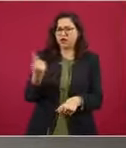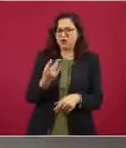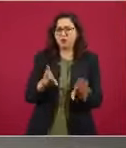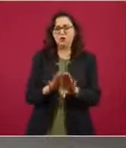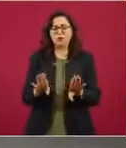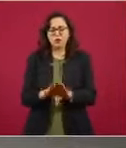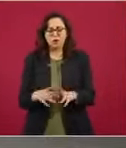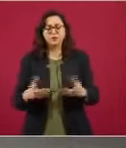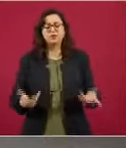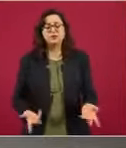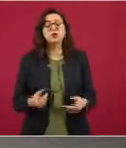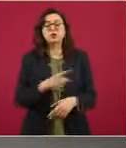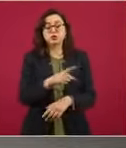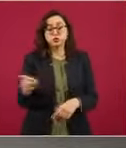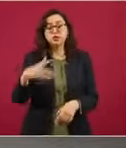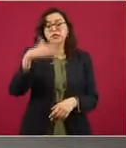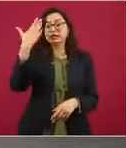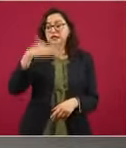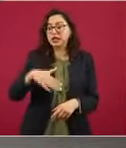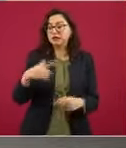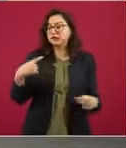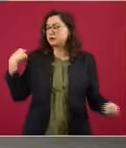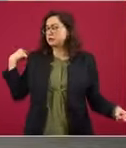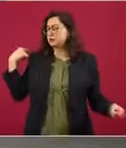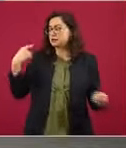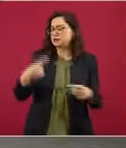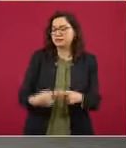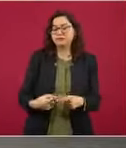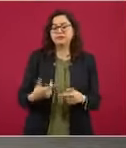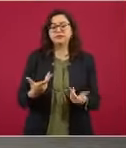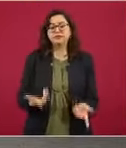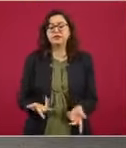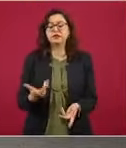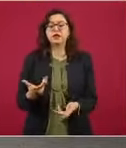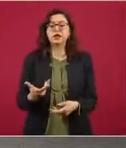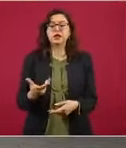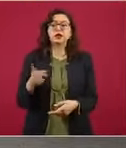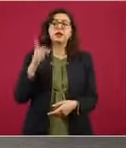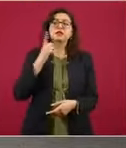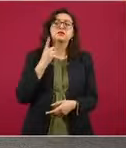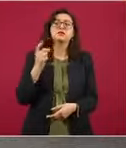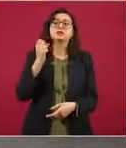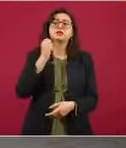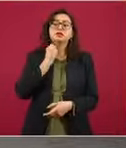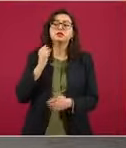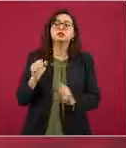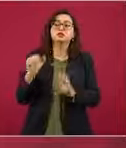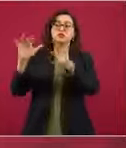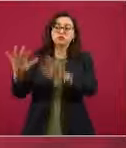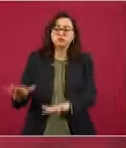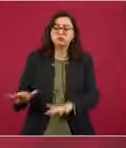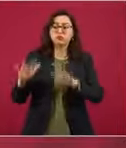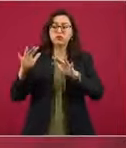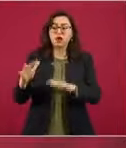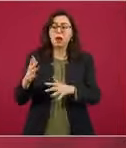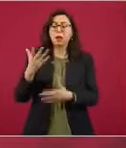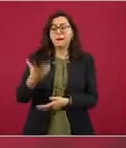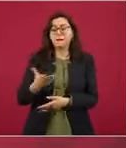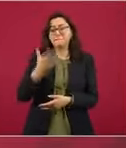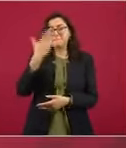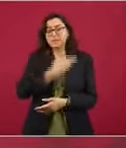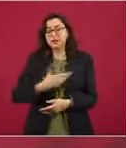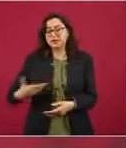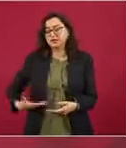Presidente de la República presentó ante el Congreso de la Unión una iniciativa para